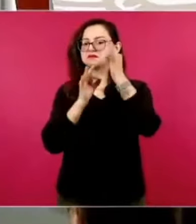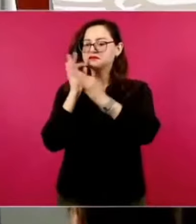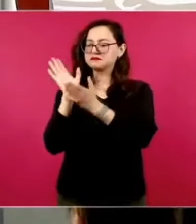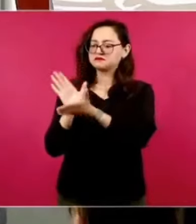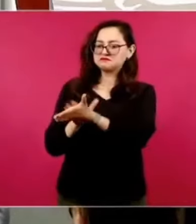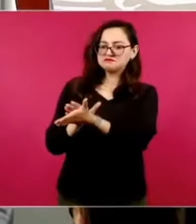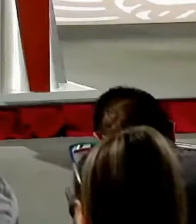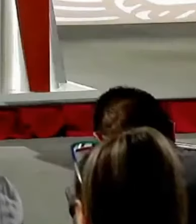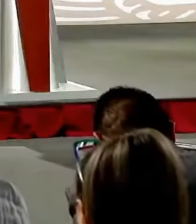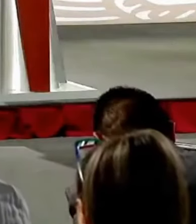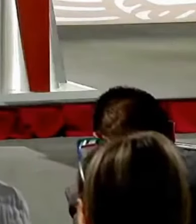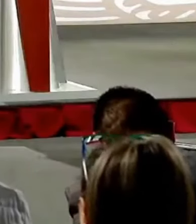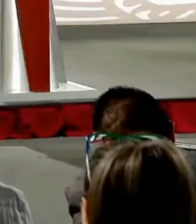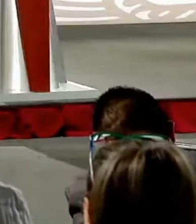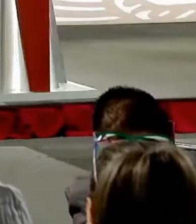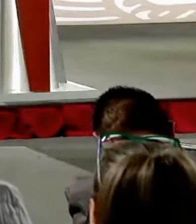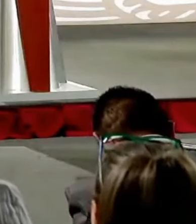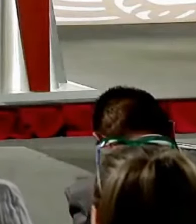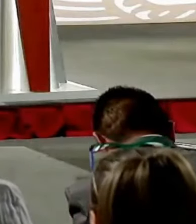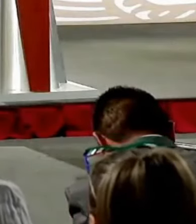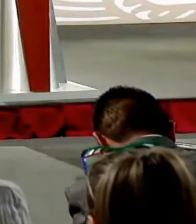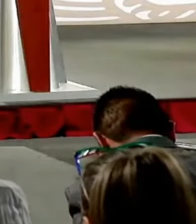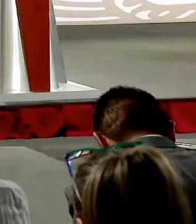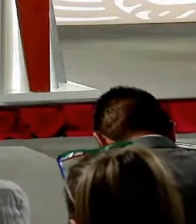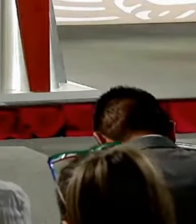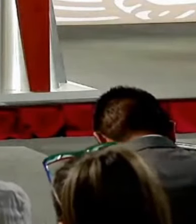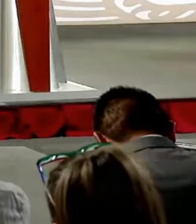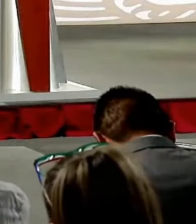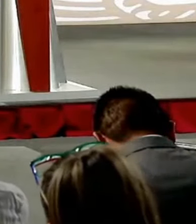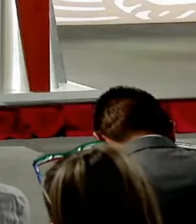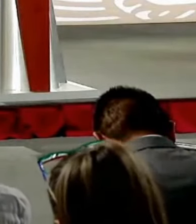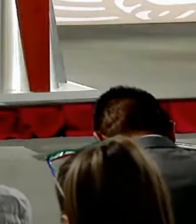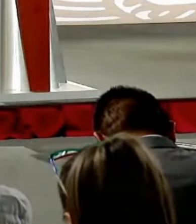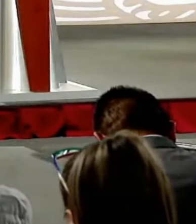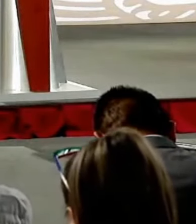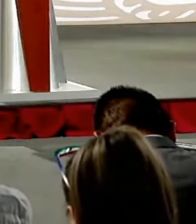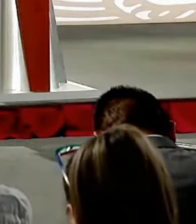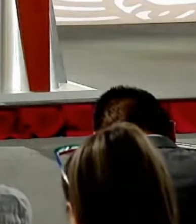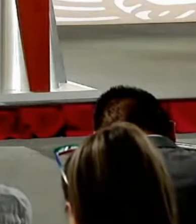elevaban